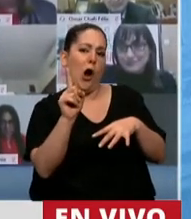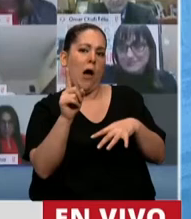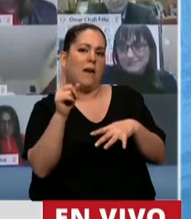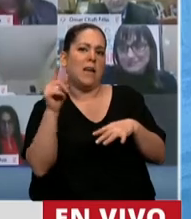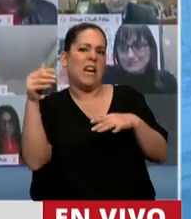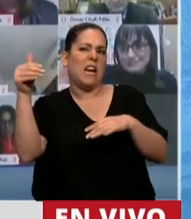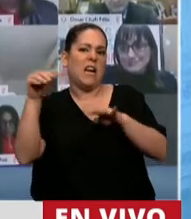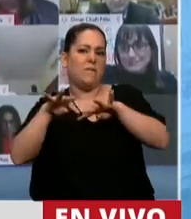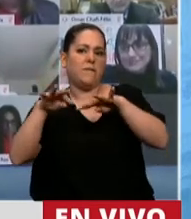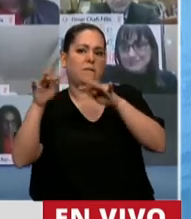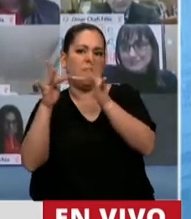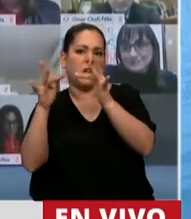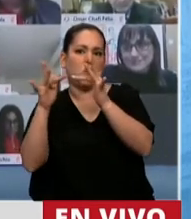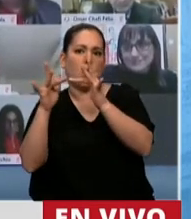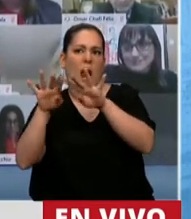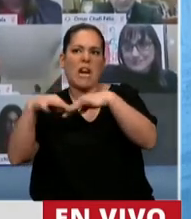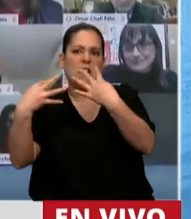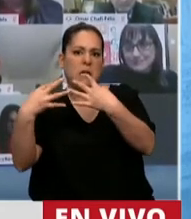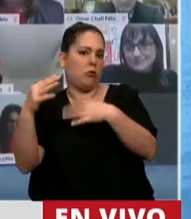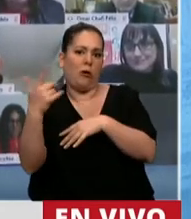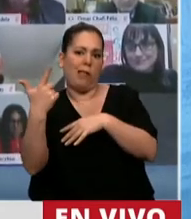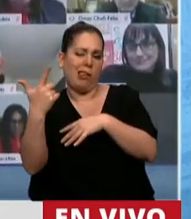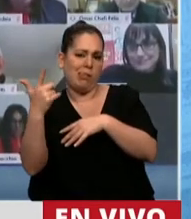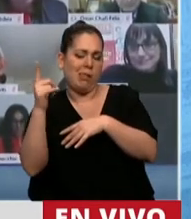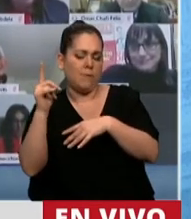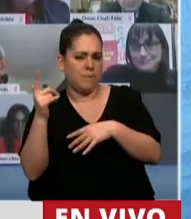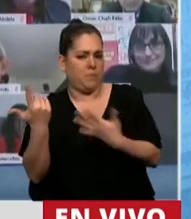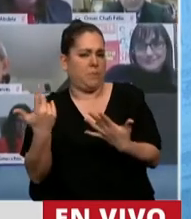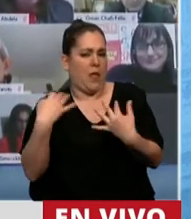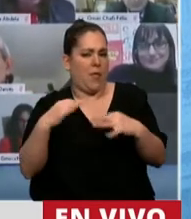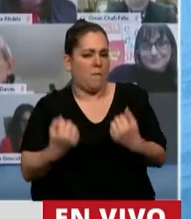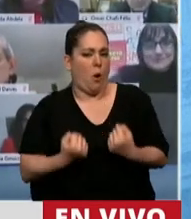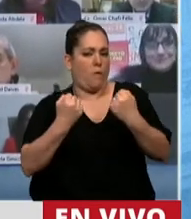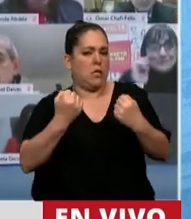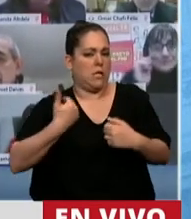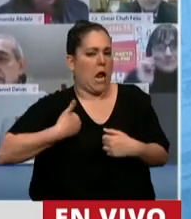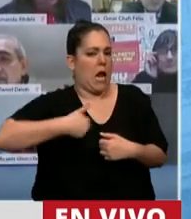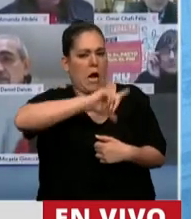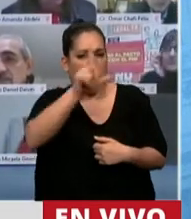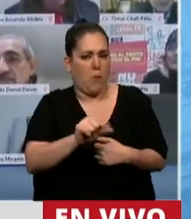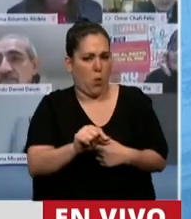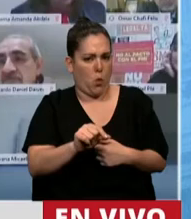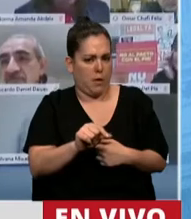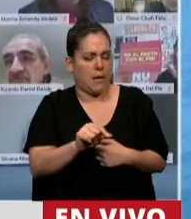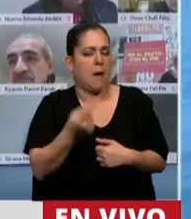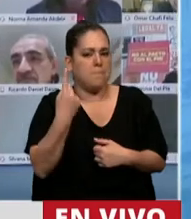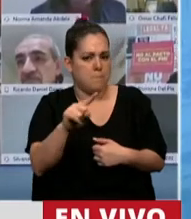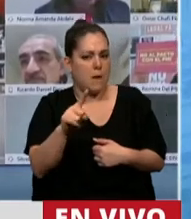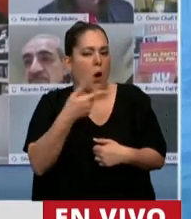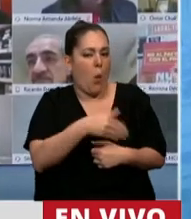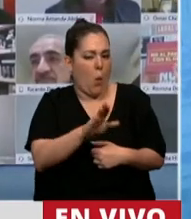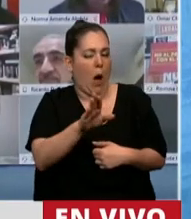recinto virtual. Tenemos que fortalecer la República y la función del Poder Legislativo, pero vamos a